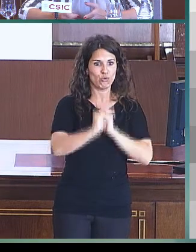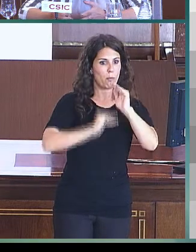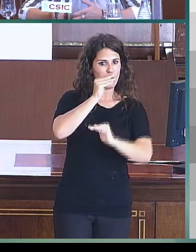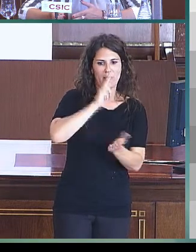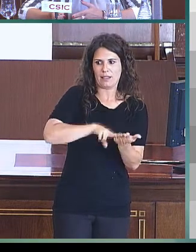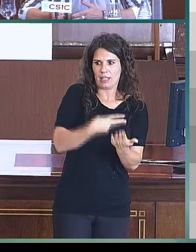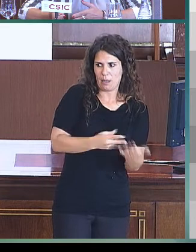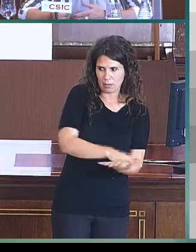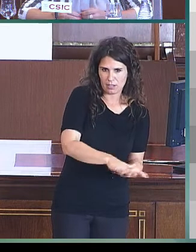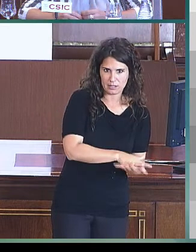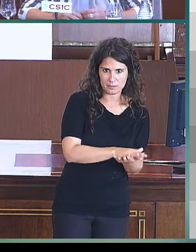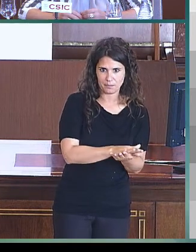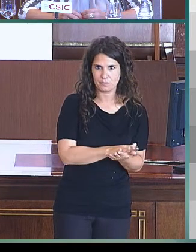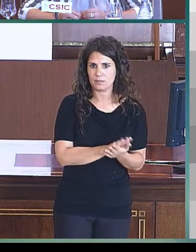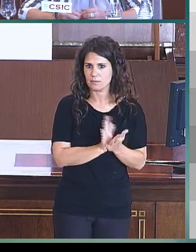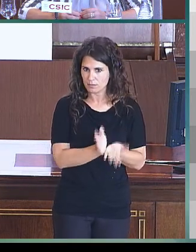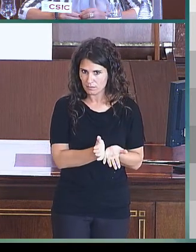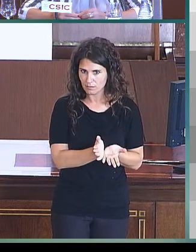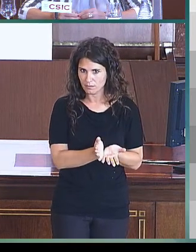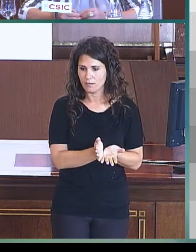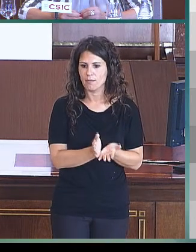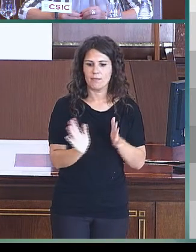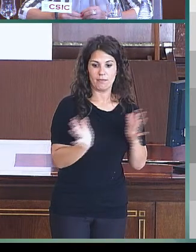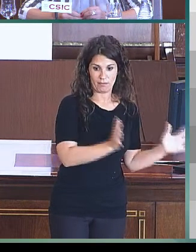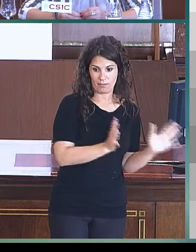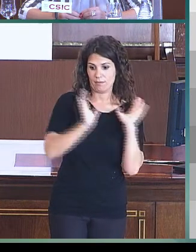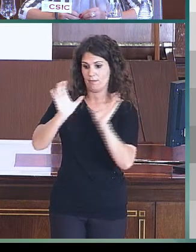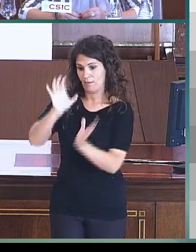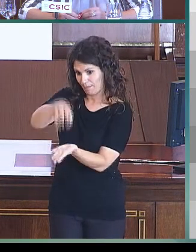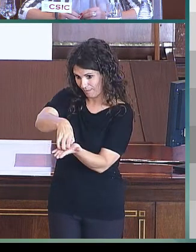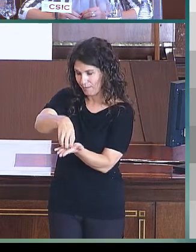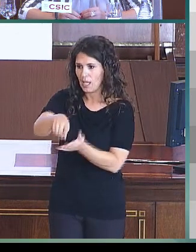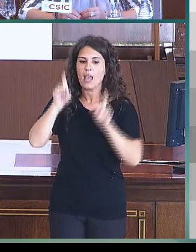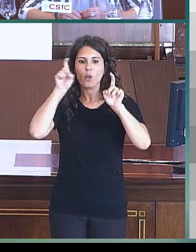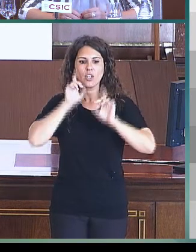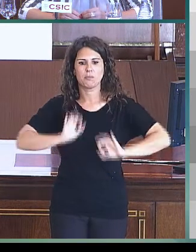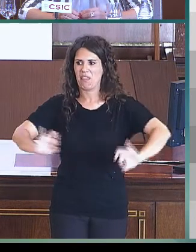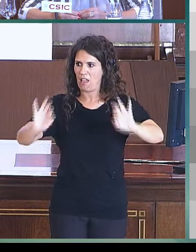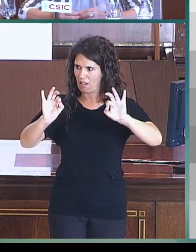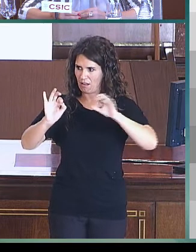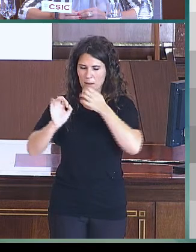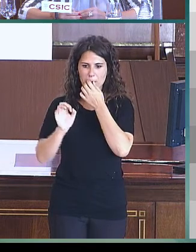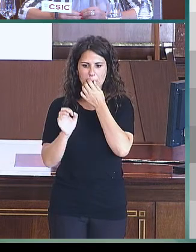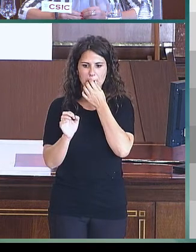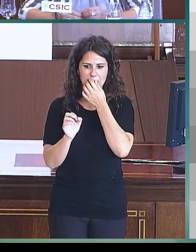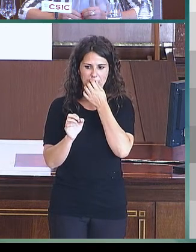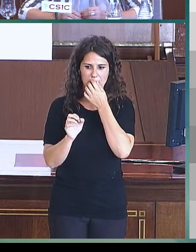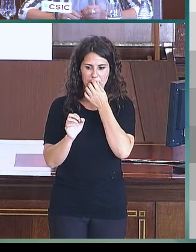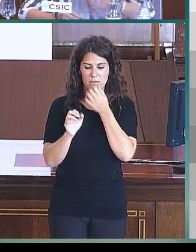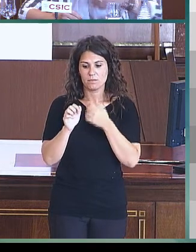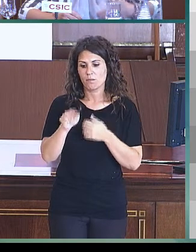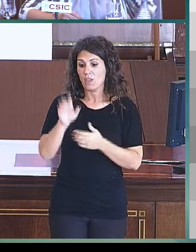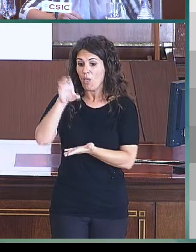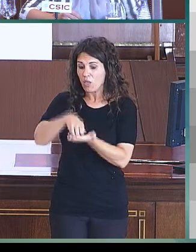Por otro lado, está el centro de educación especial, que atiende a personas con